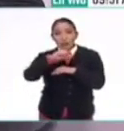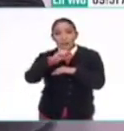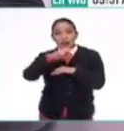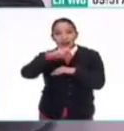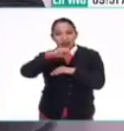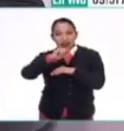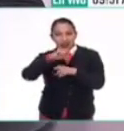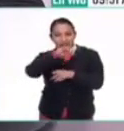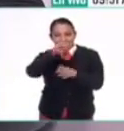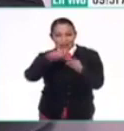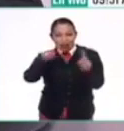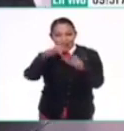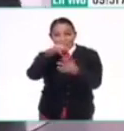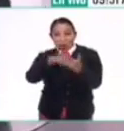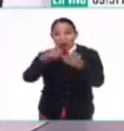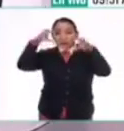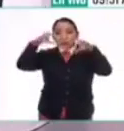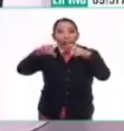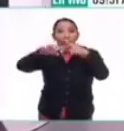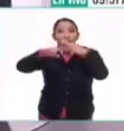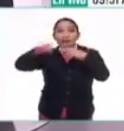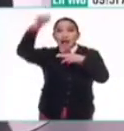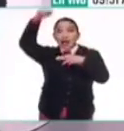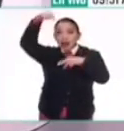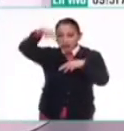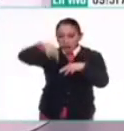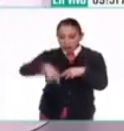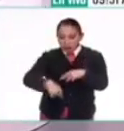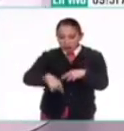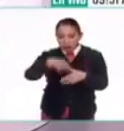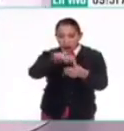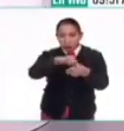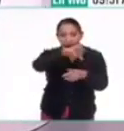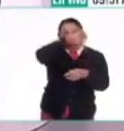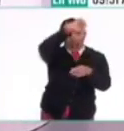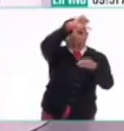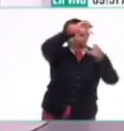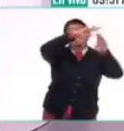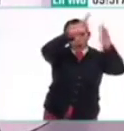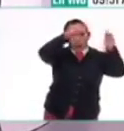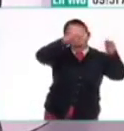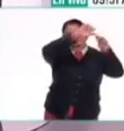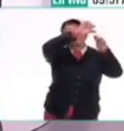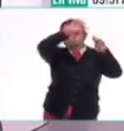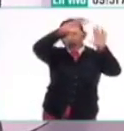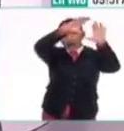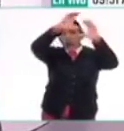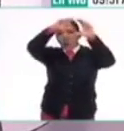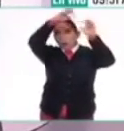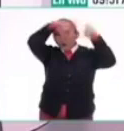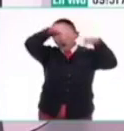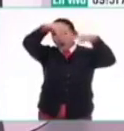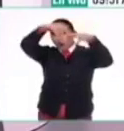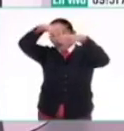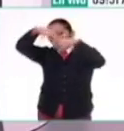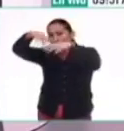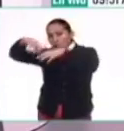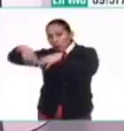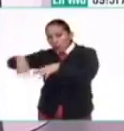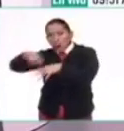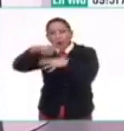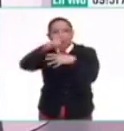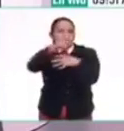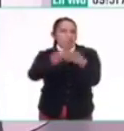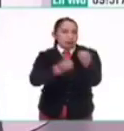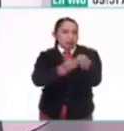en muchas regiones del mundo, las lluvias empiezan de arriba hacia abajo, o de los lugares más altos empieza a llover más temprano en lo que